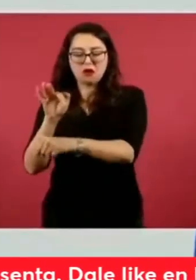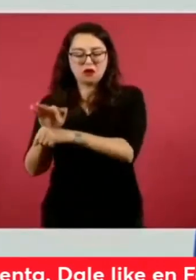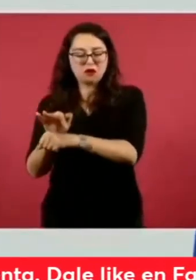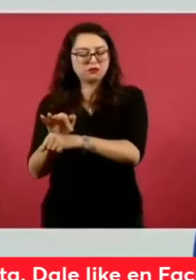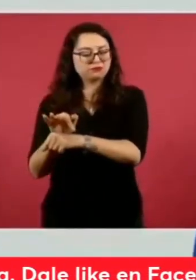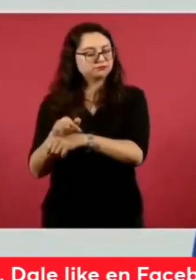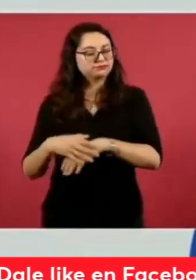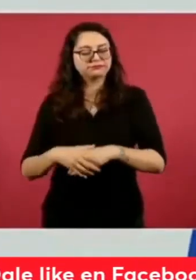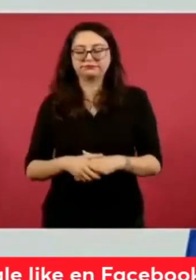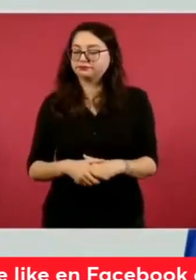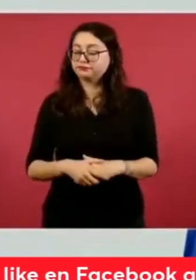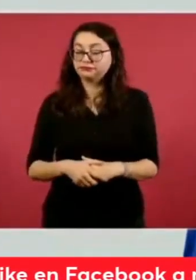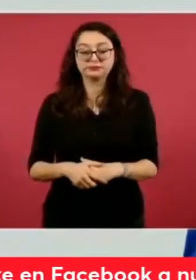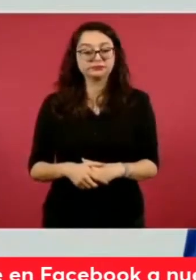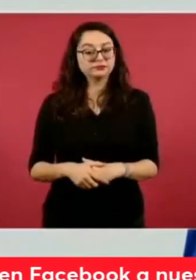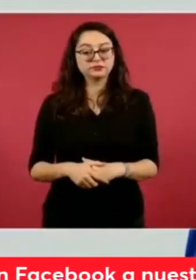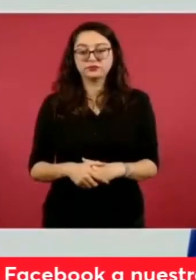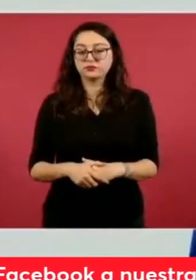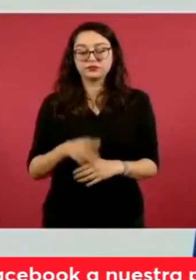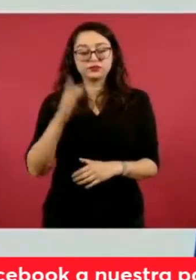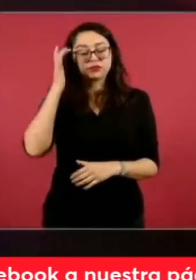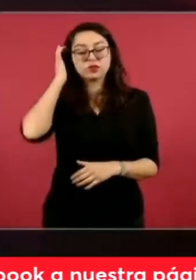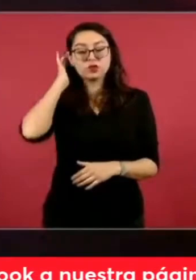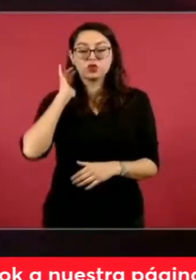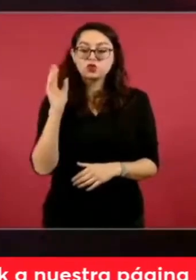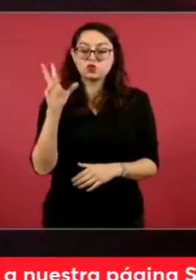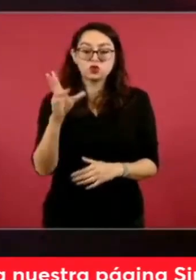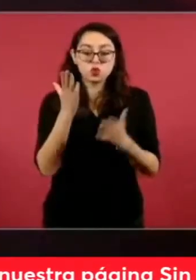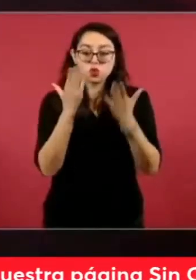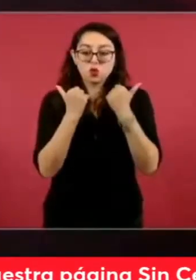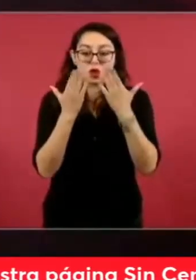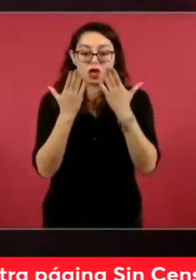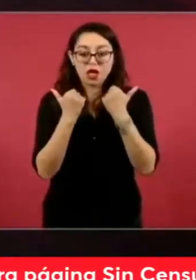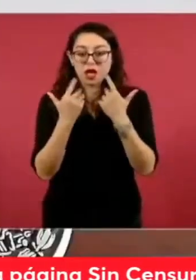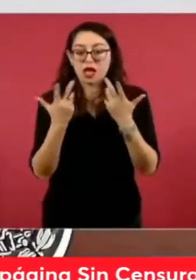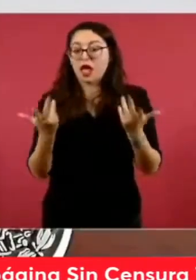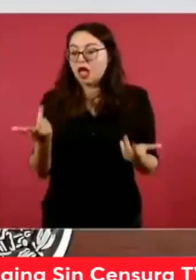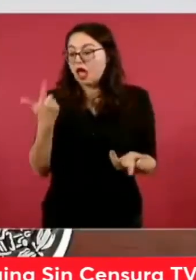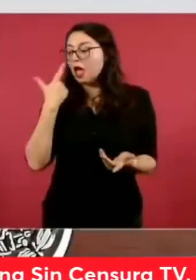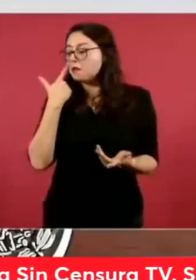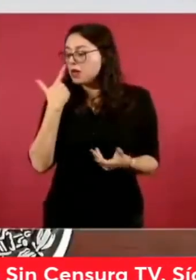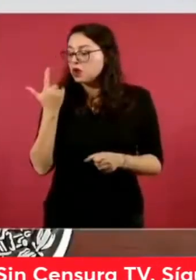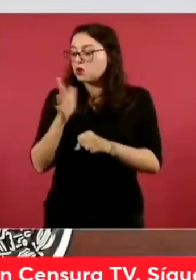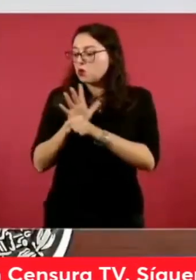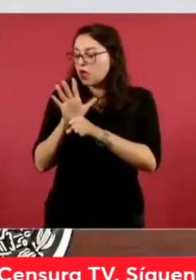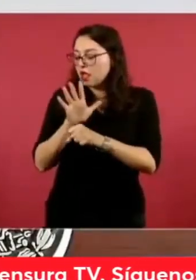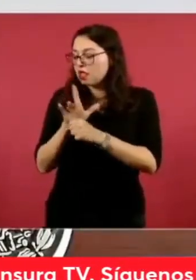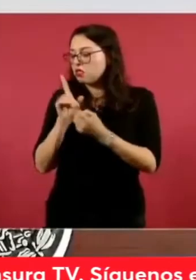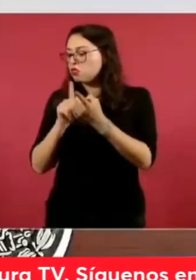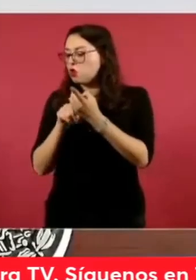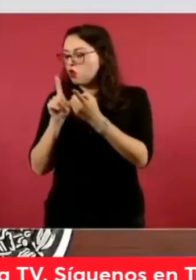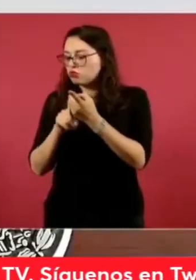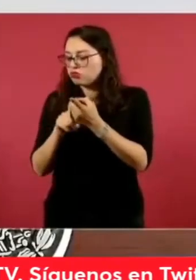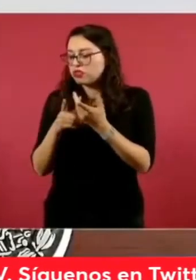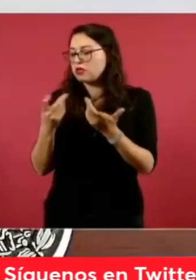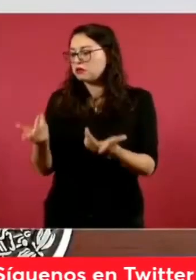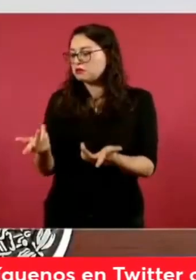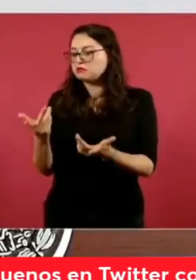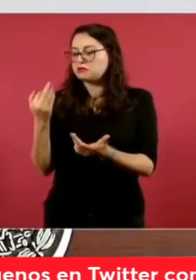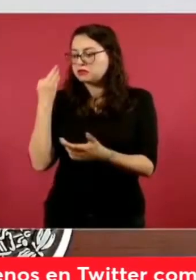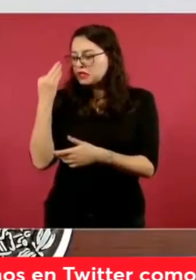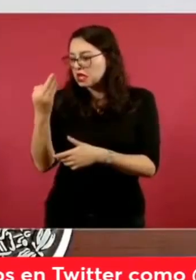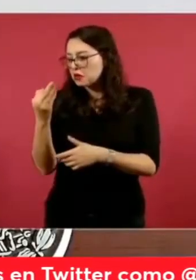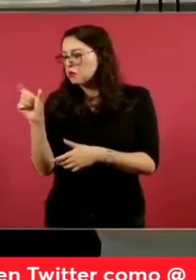al tratarse de un argumento genérico donde no se aportaron las circunstancias ni de modo, ni de